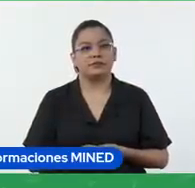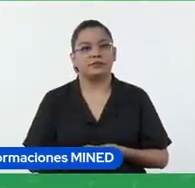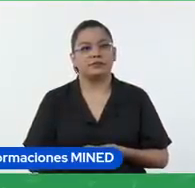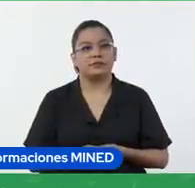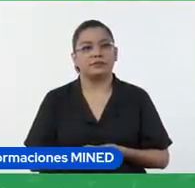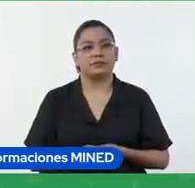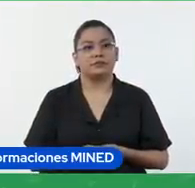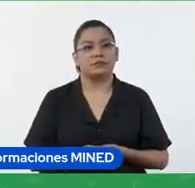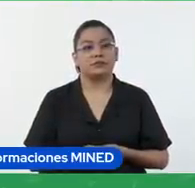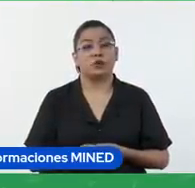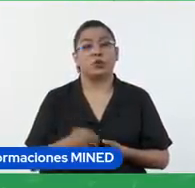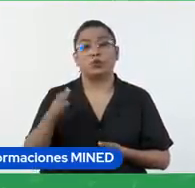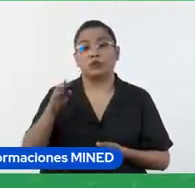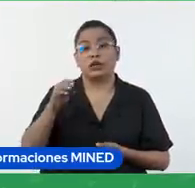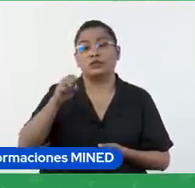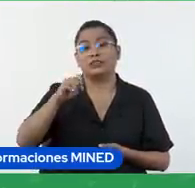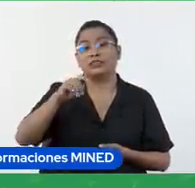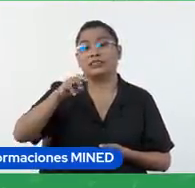sitios de Google